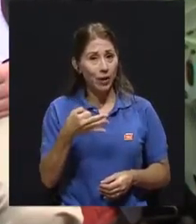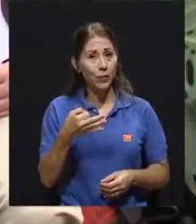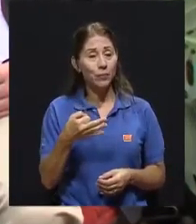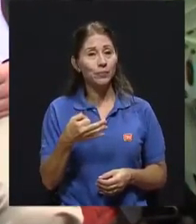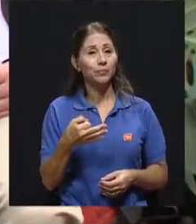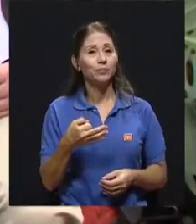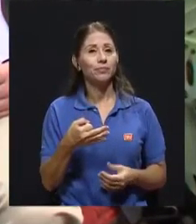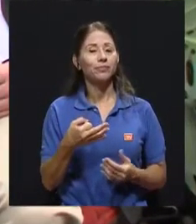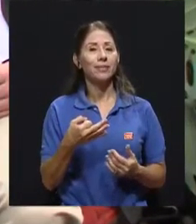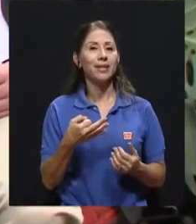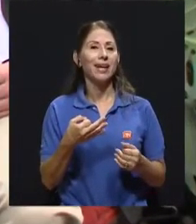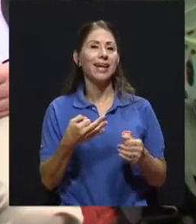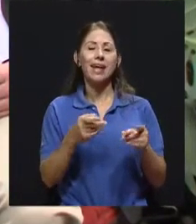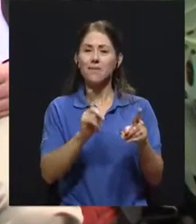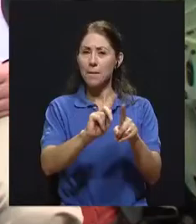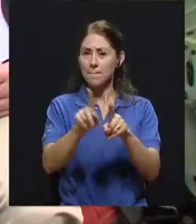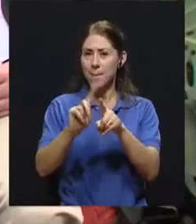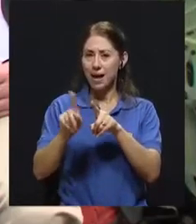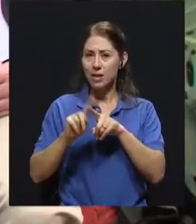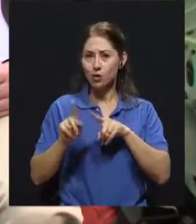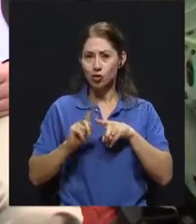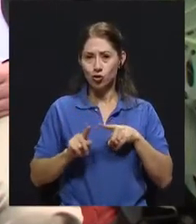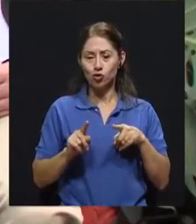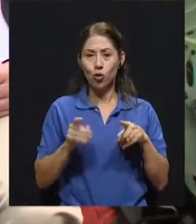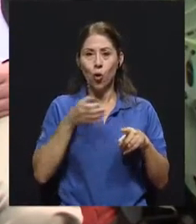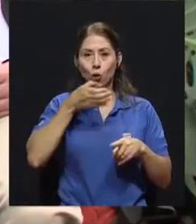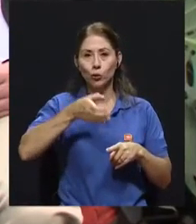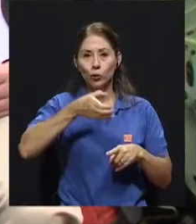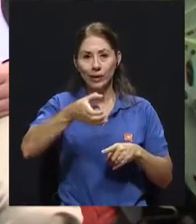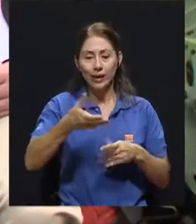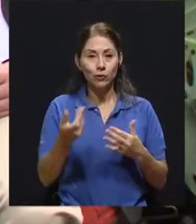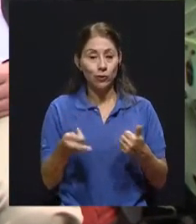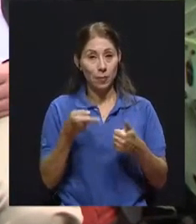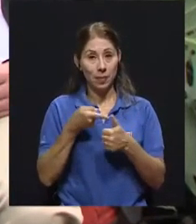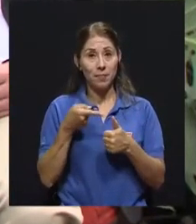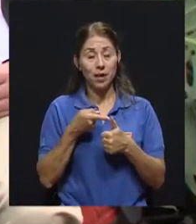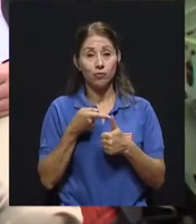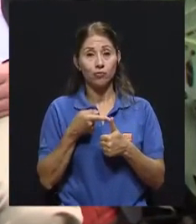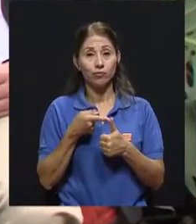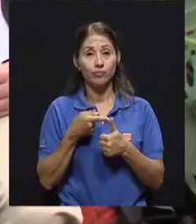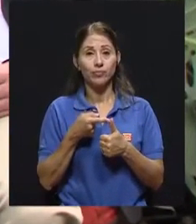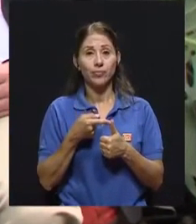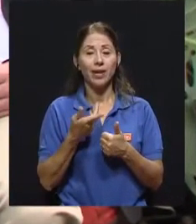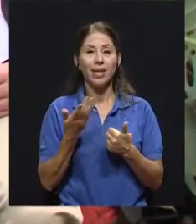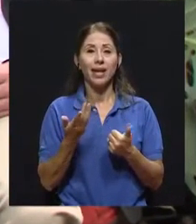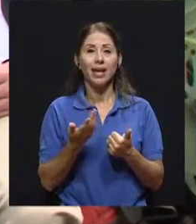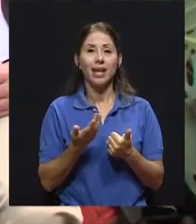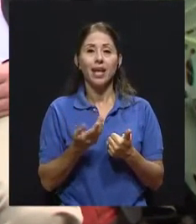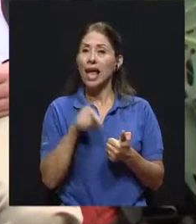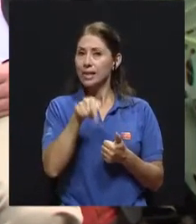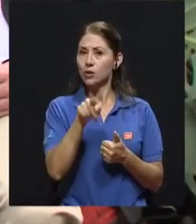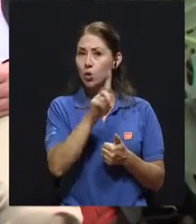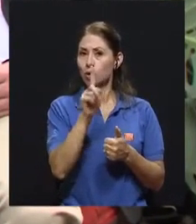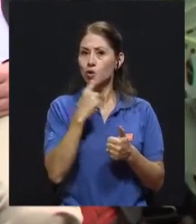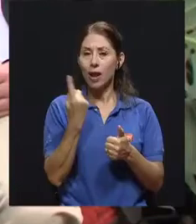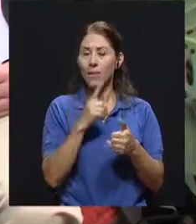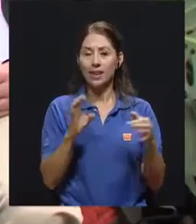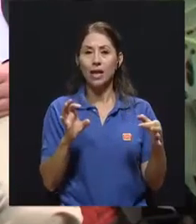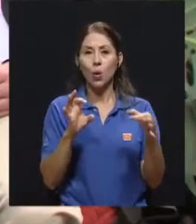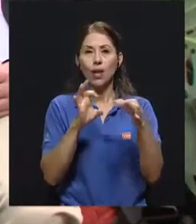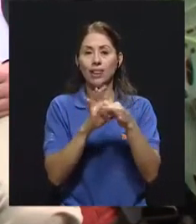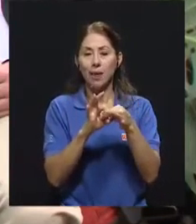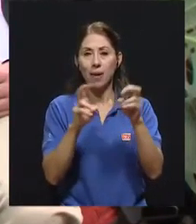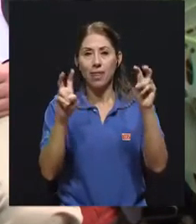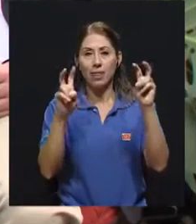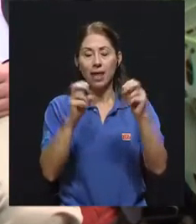ligados entre sí. El primero es, y esto no solamente tiene que ver con el tema de la obesidad o qué sé yo, sino